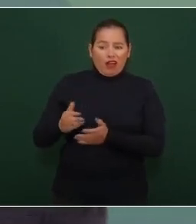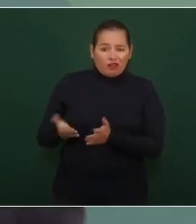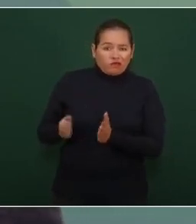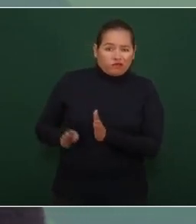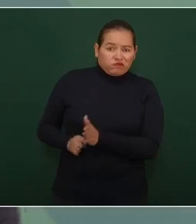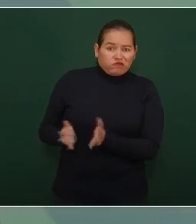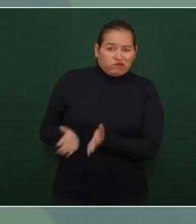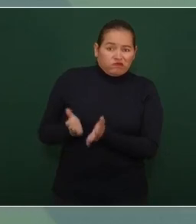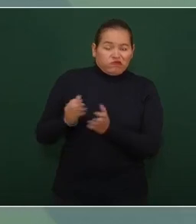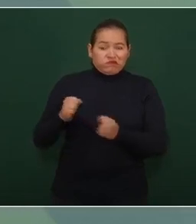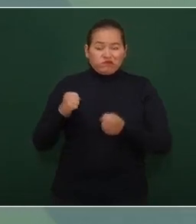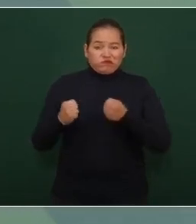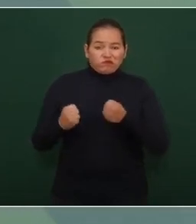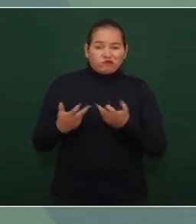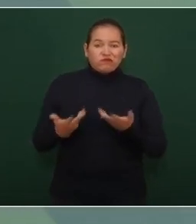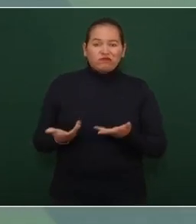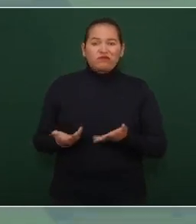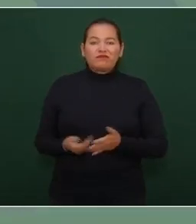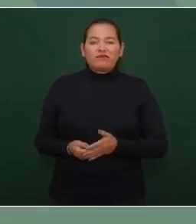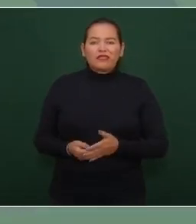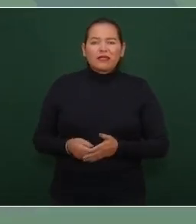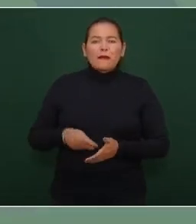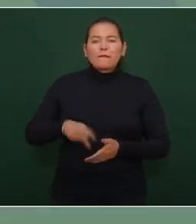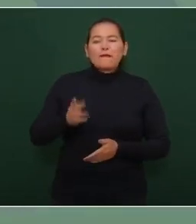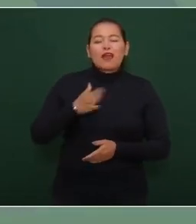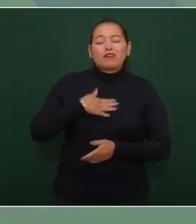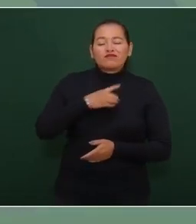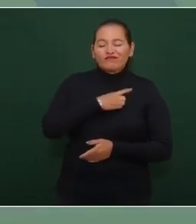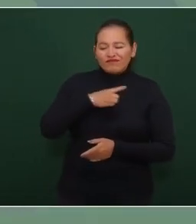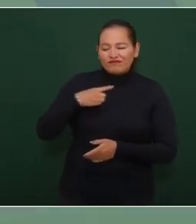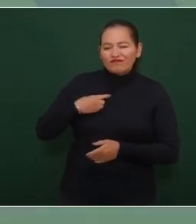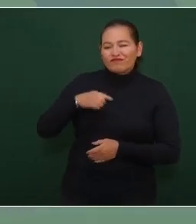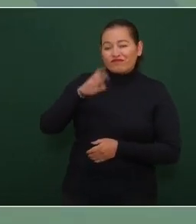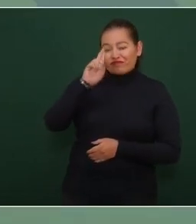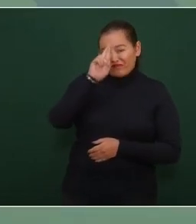además tengo que reconocer